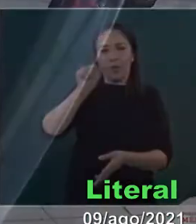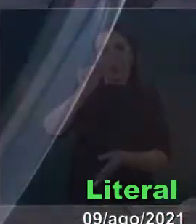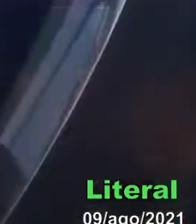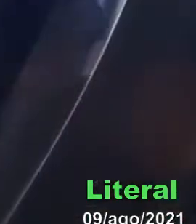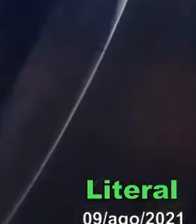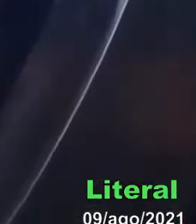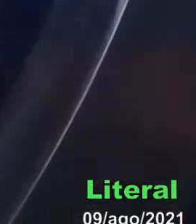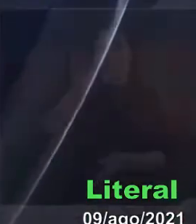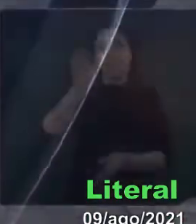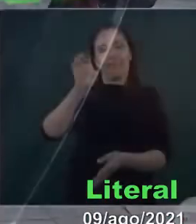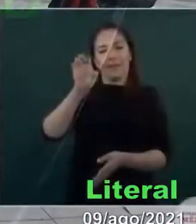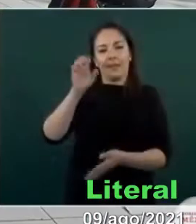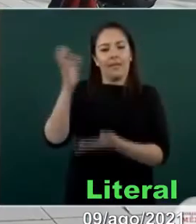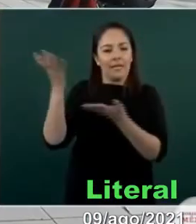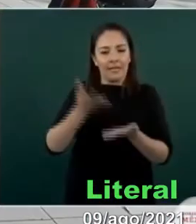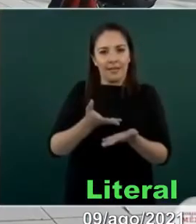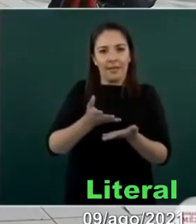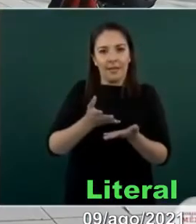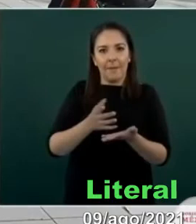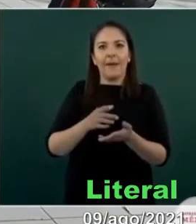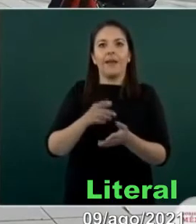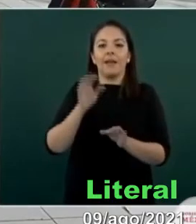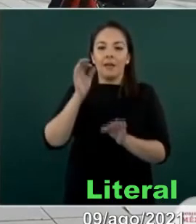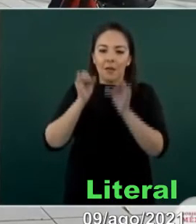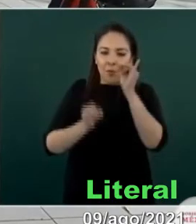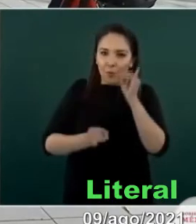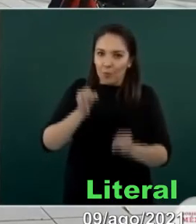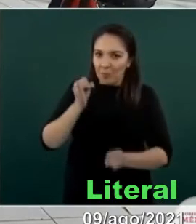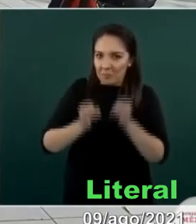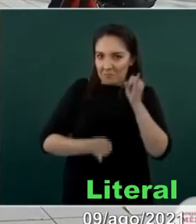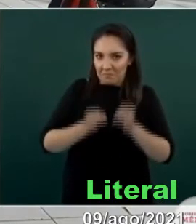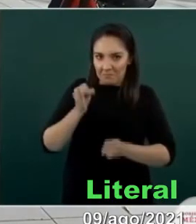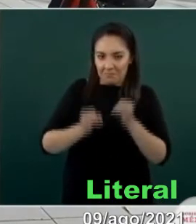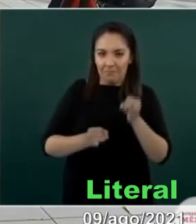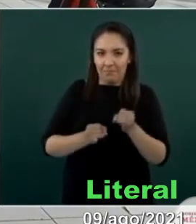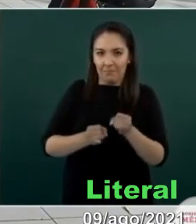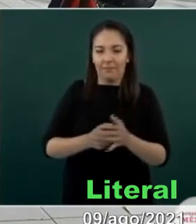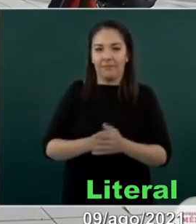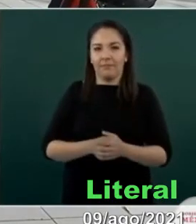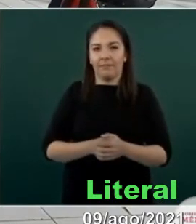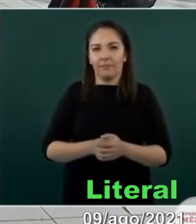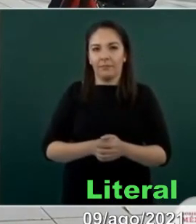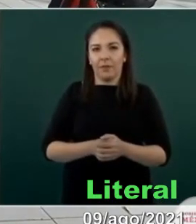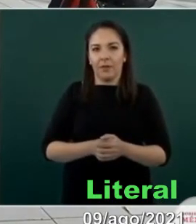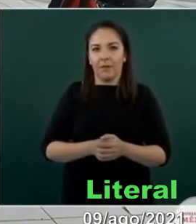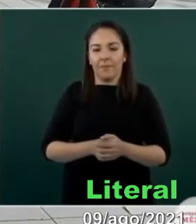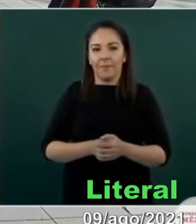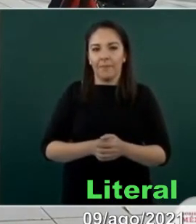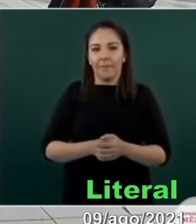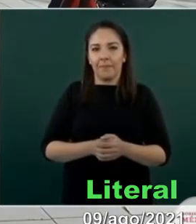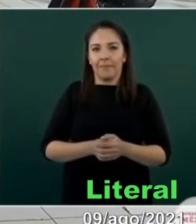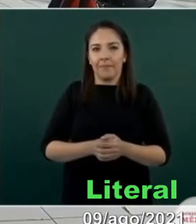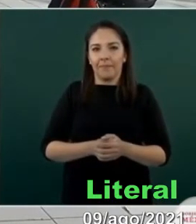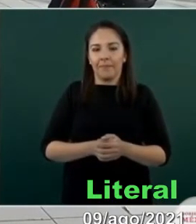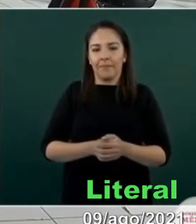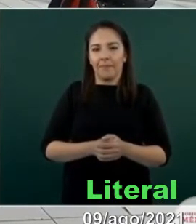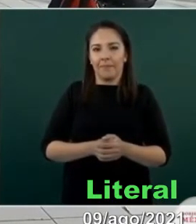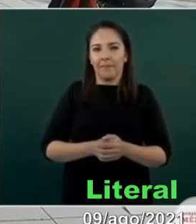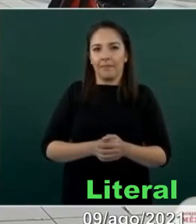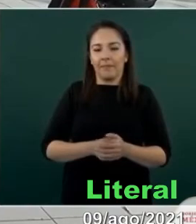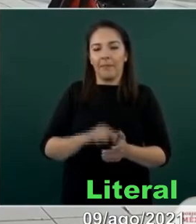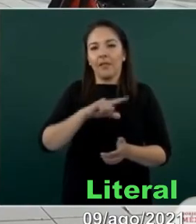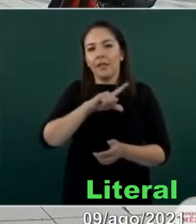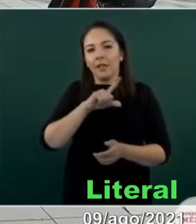y se arregló para que